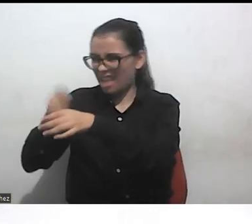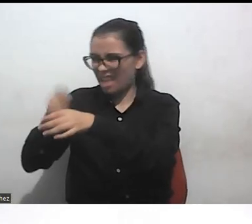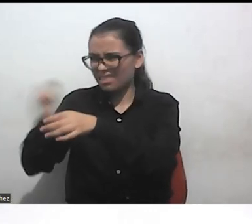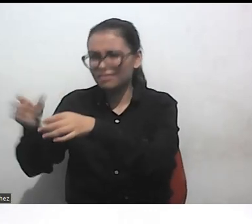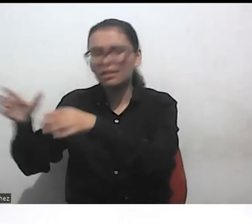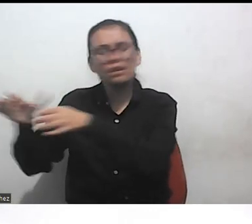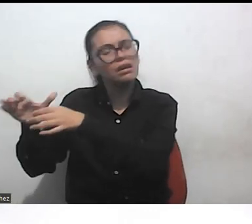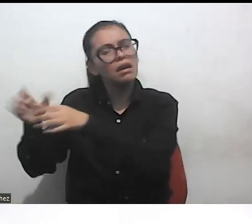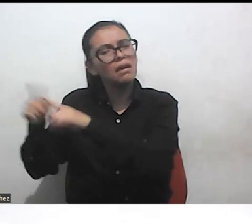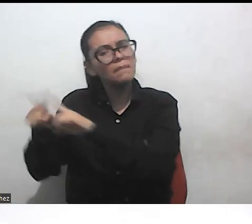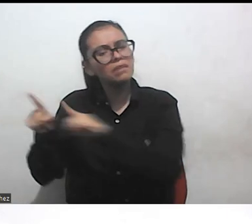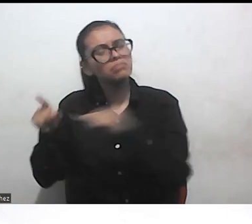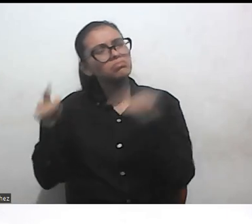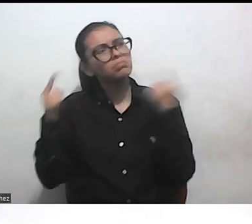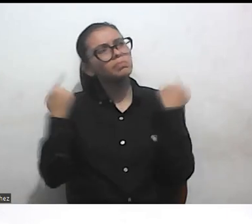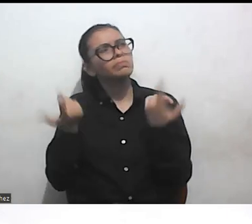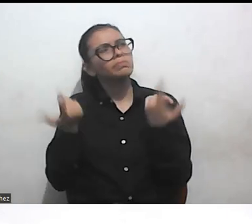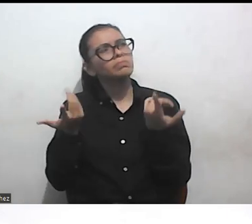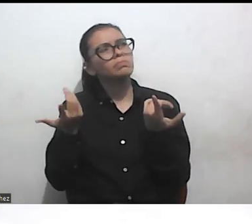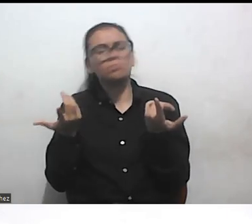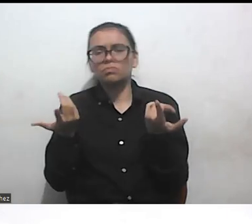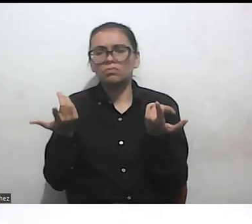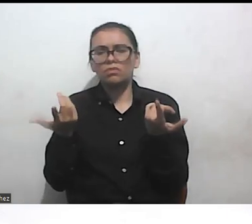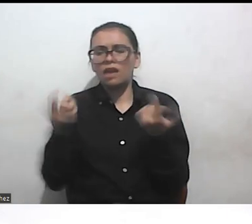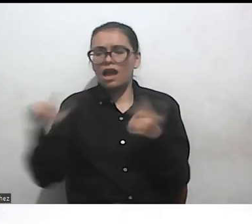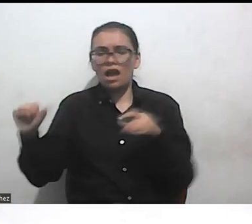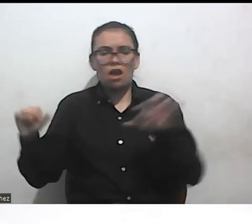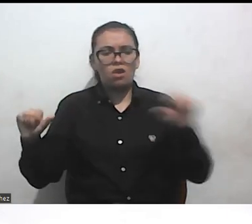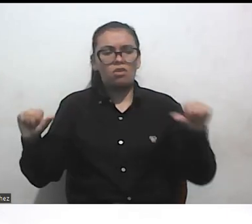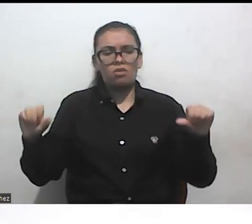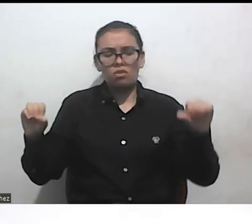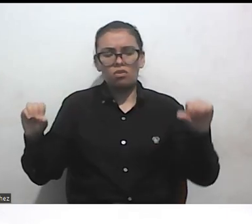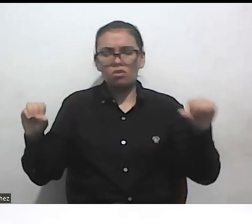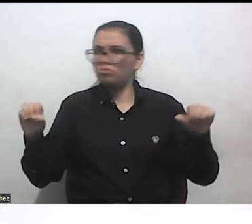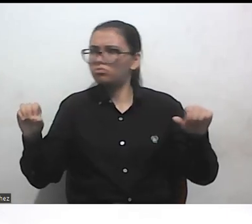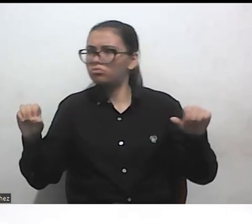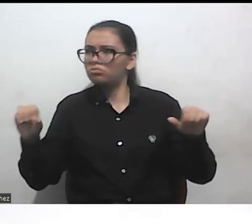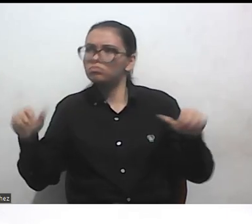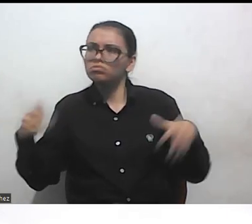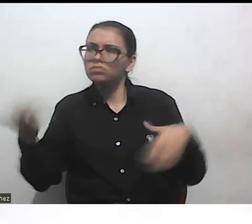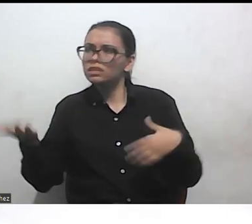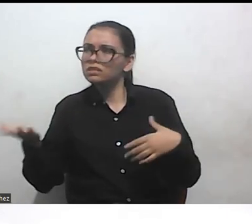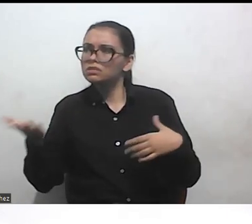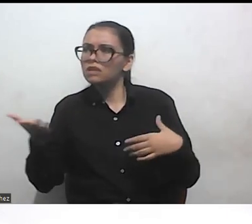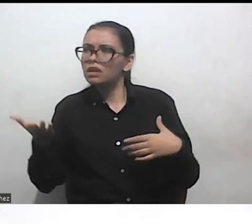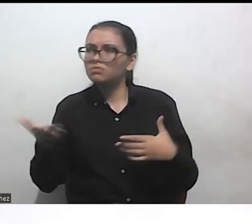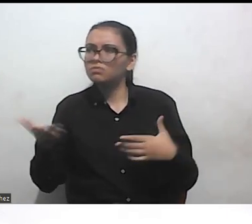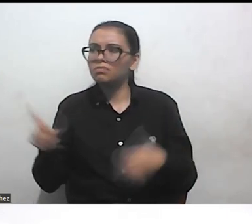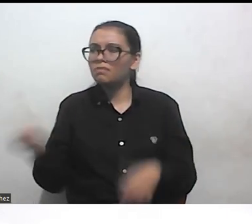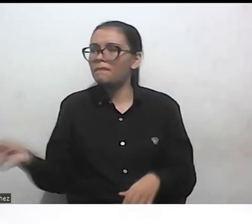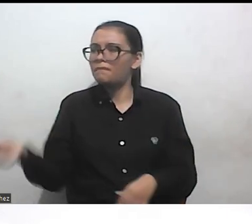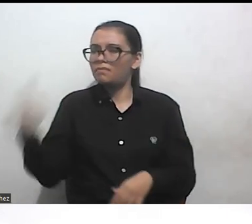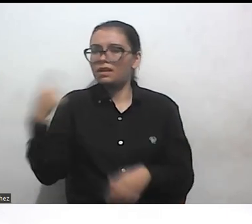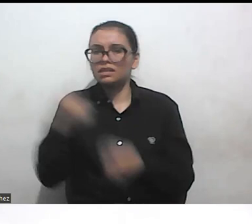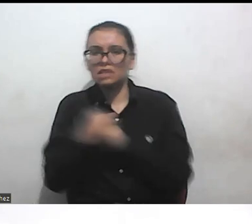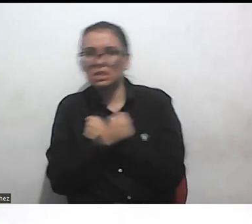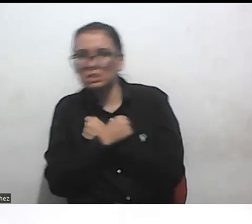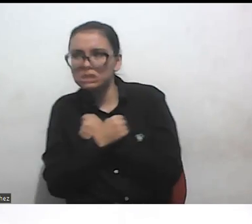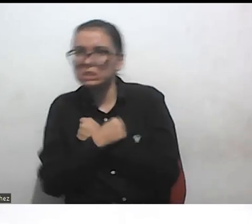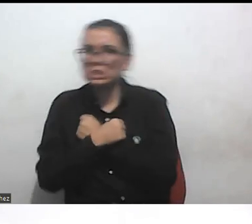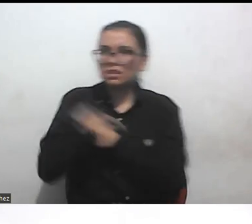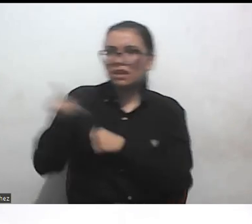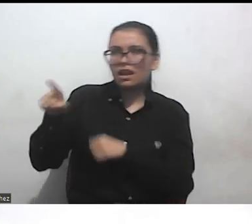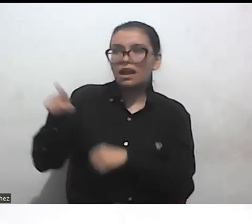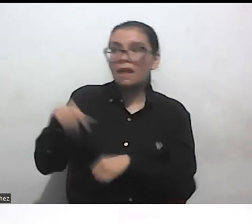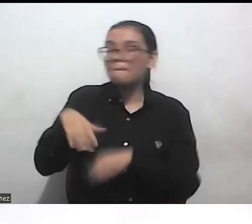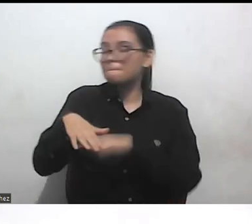pensar en la reparación después de la dictadura no llegó tanto a quienes mandaron a psiquiátricos así a las personas que mandaron